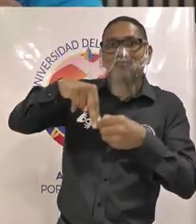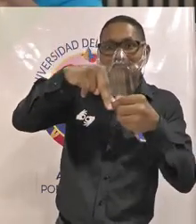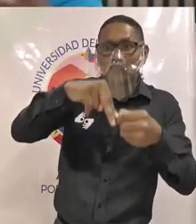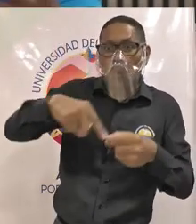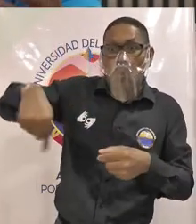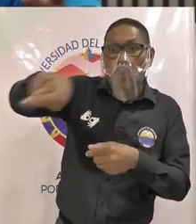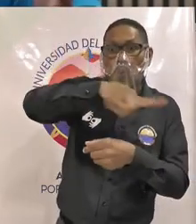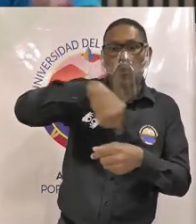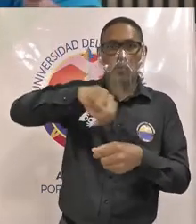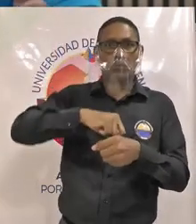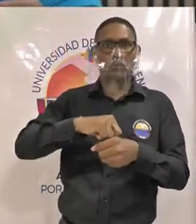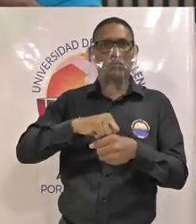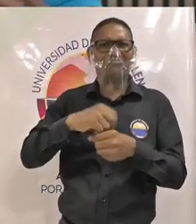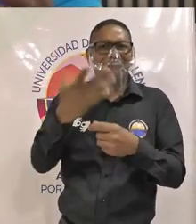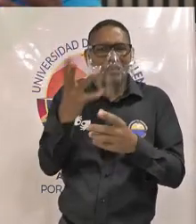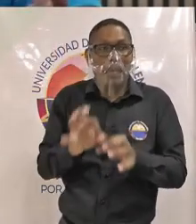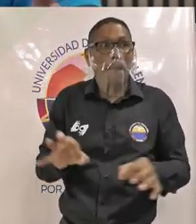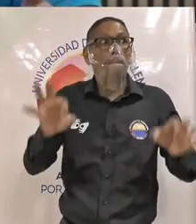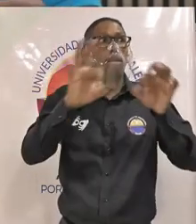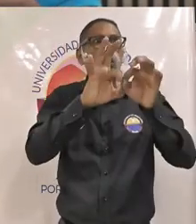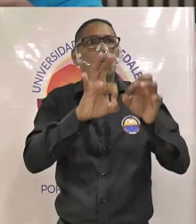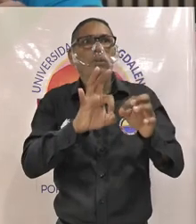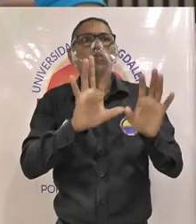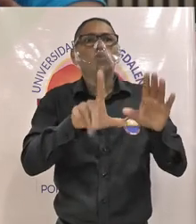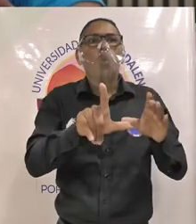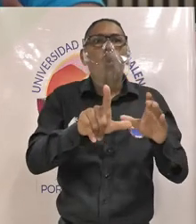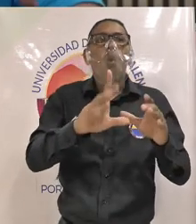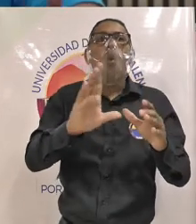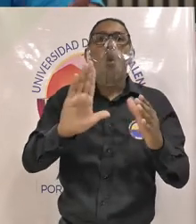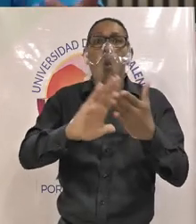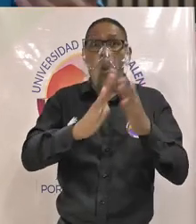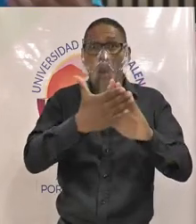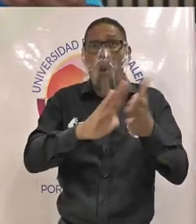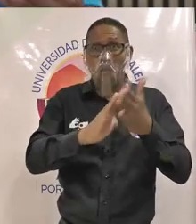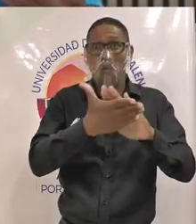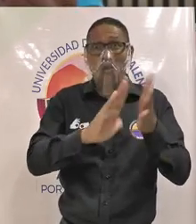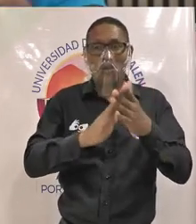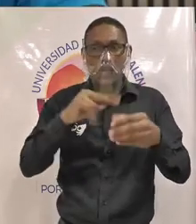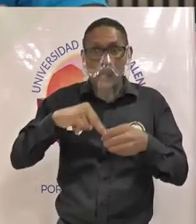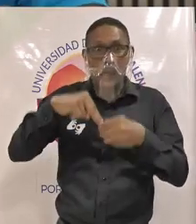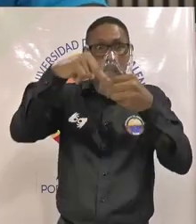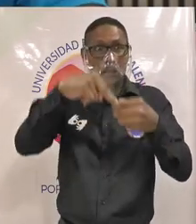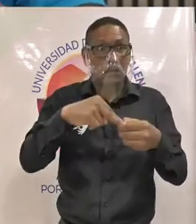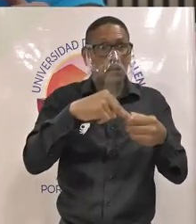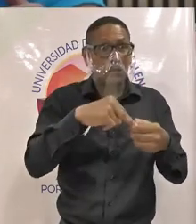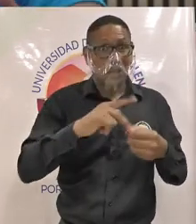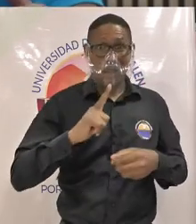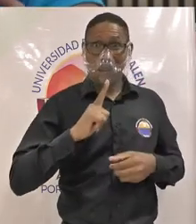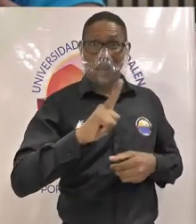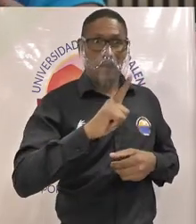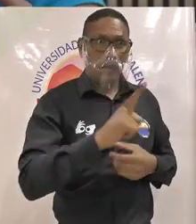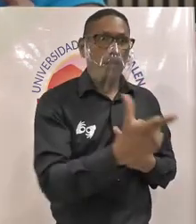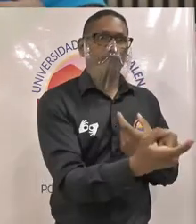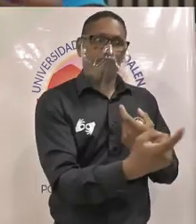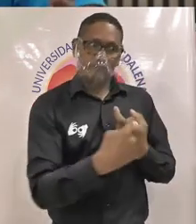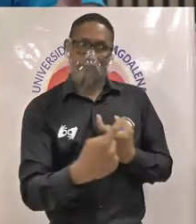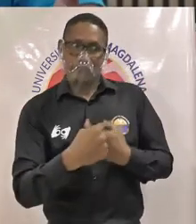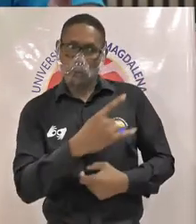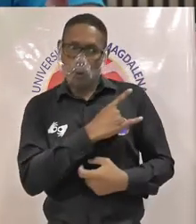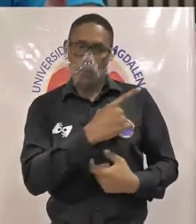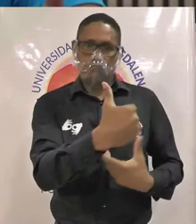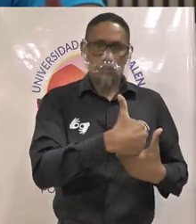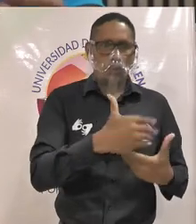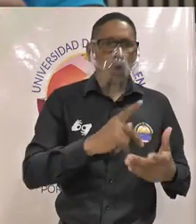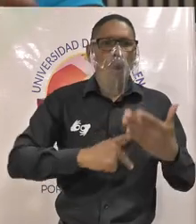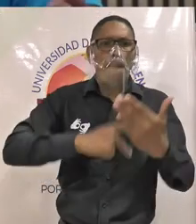por incorporar a las autoridades de las comunidades étnicas para que vengan aquí a la universidad y ellos vayan dentro de proyectos de